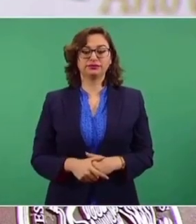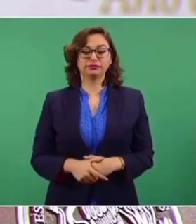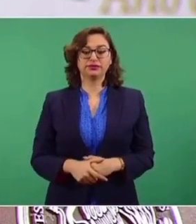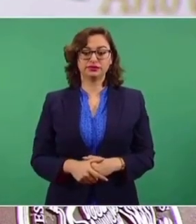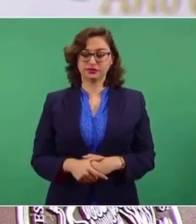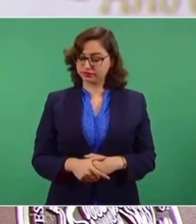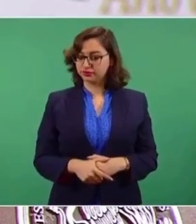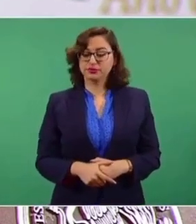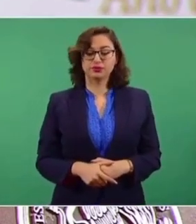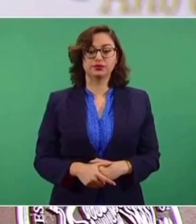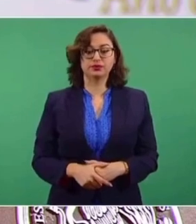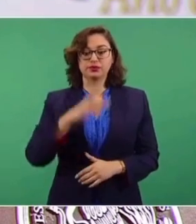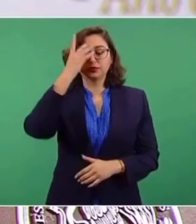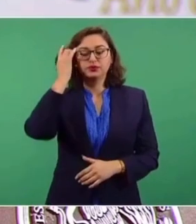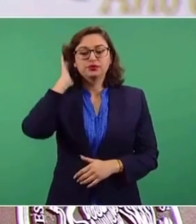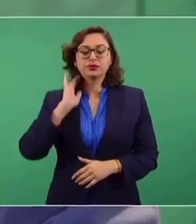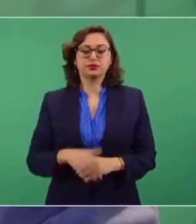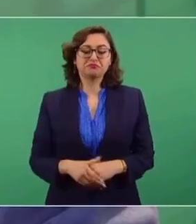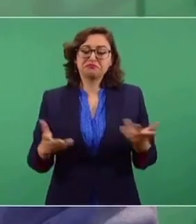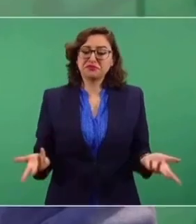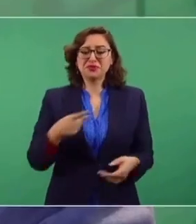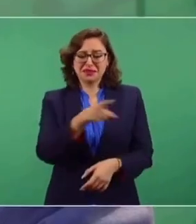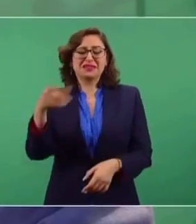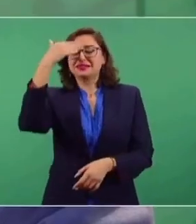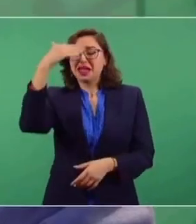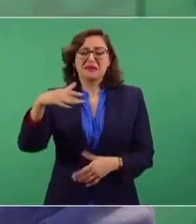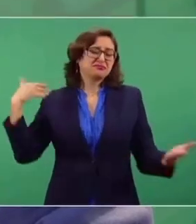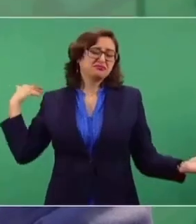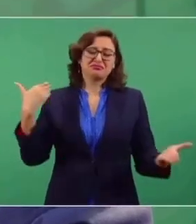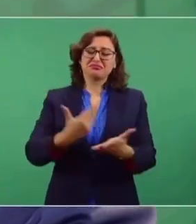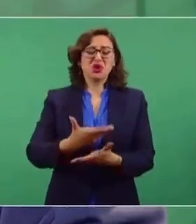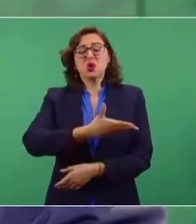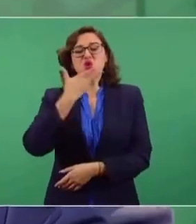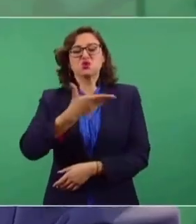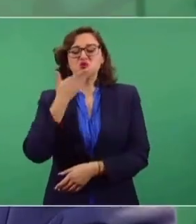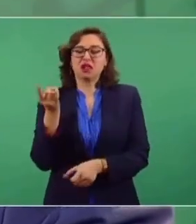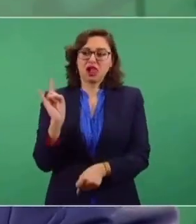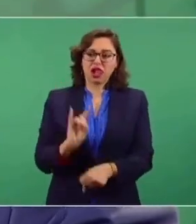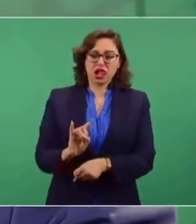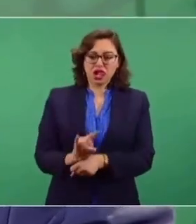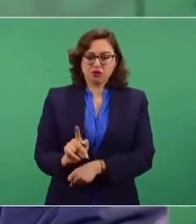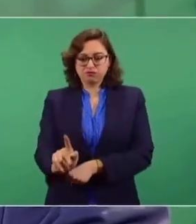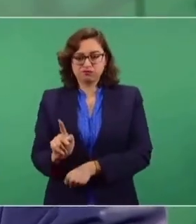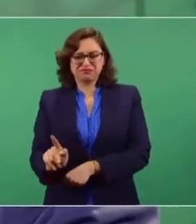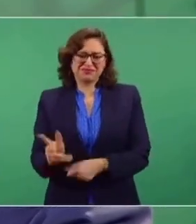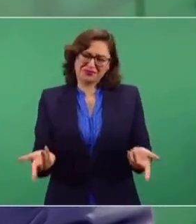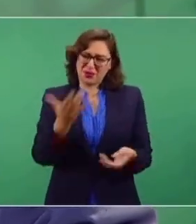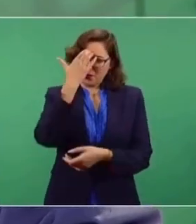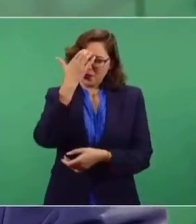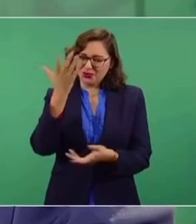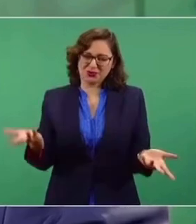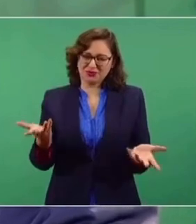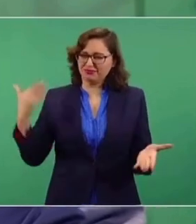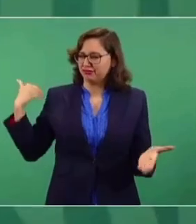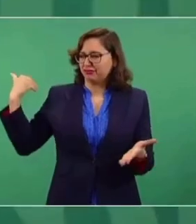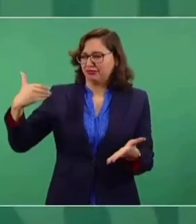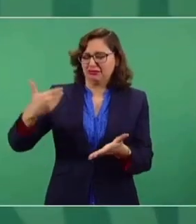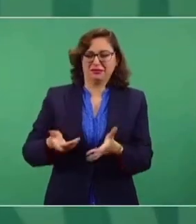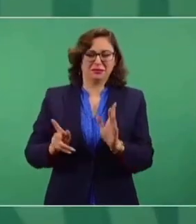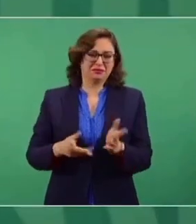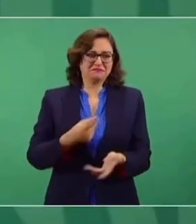cosa del otro mundo los montajes, ya que sabemos de montajes que se han dado,